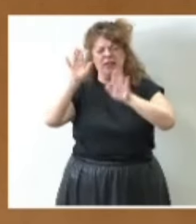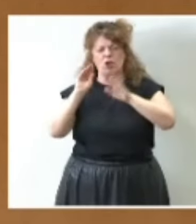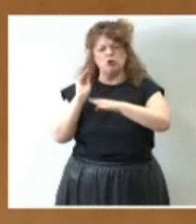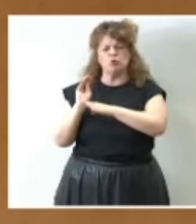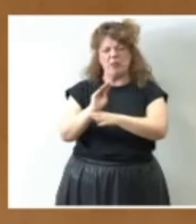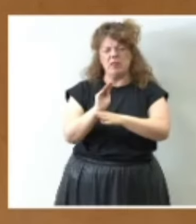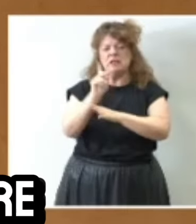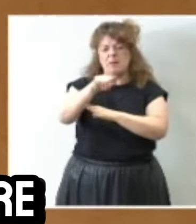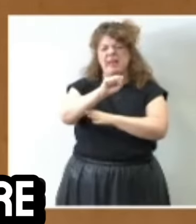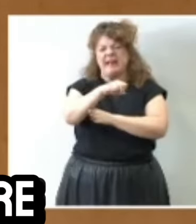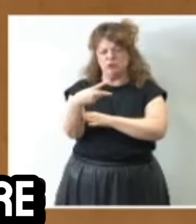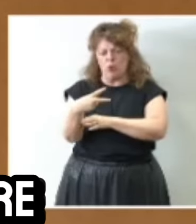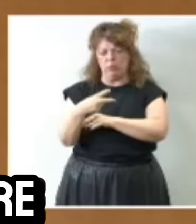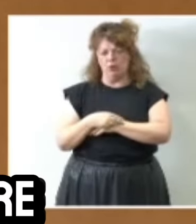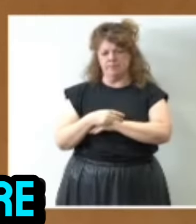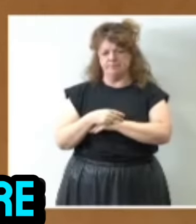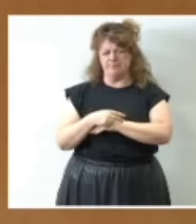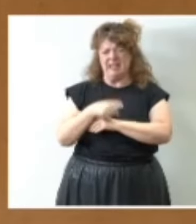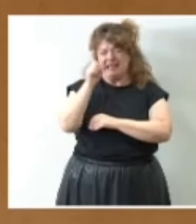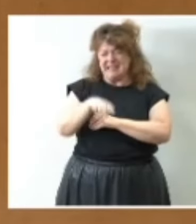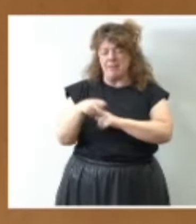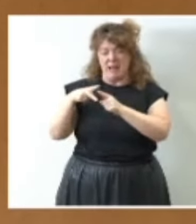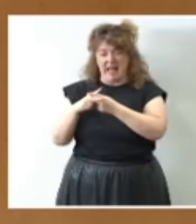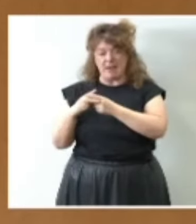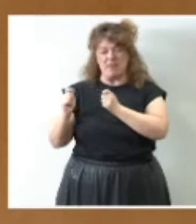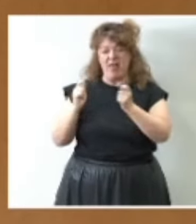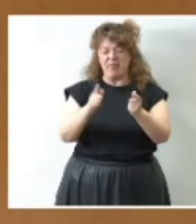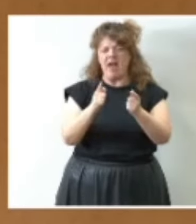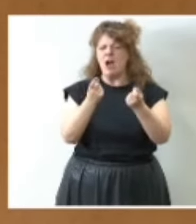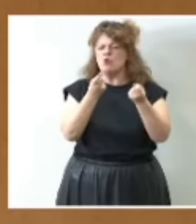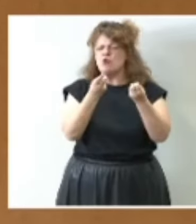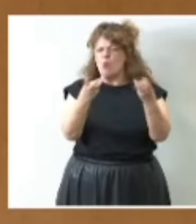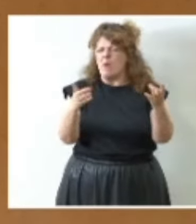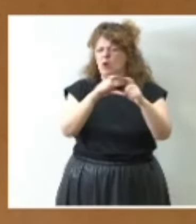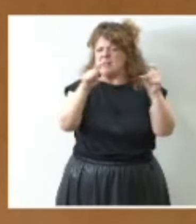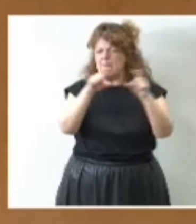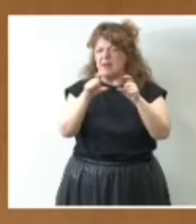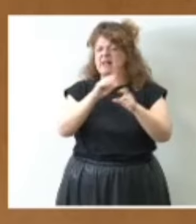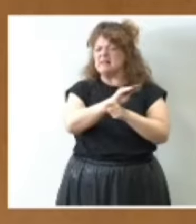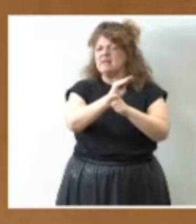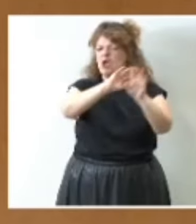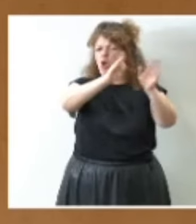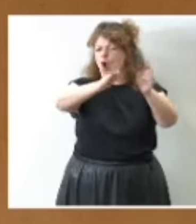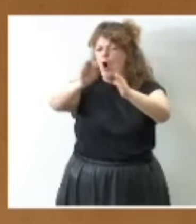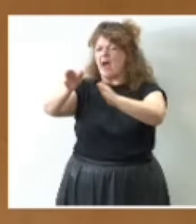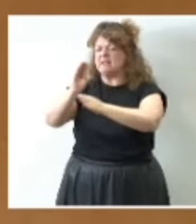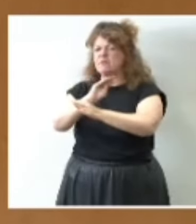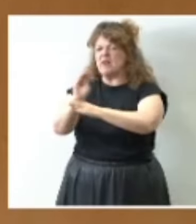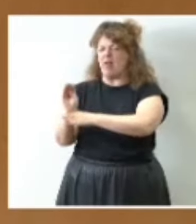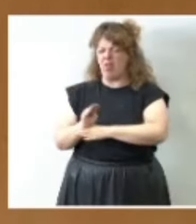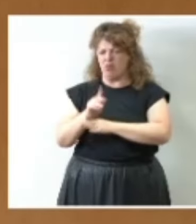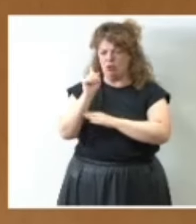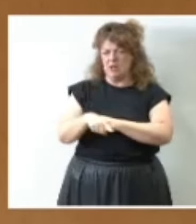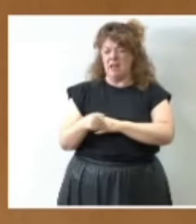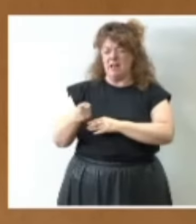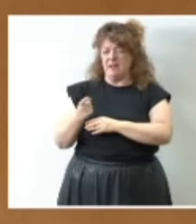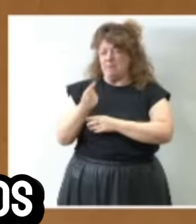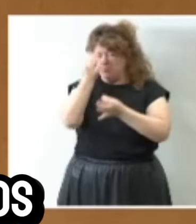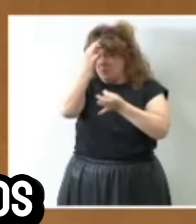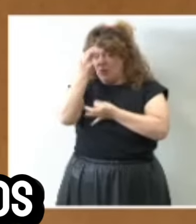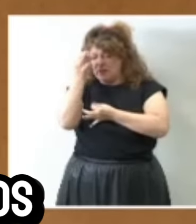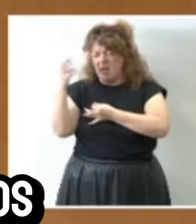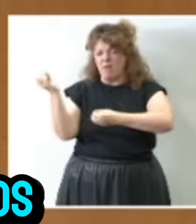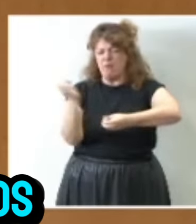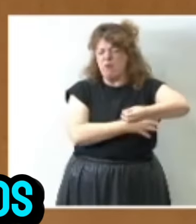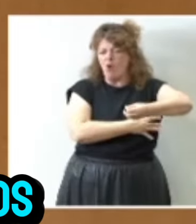su resolución ofrece información sobre el número de empresas y hogares que han recibido financiación y proporciona el detalle de los